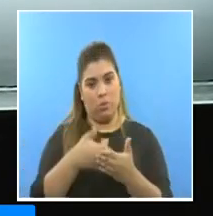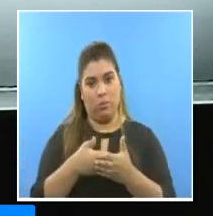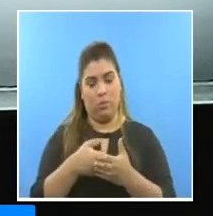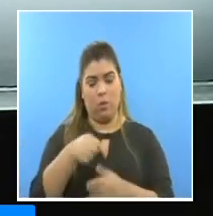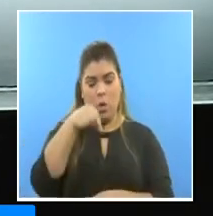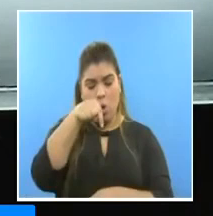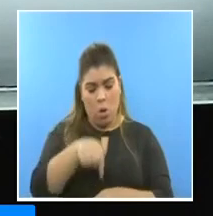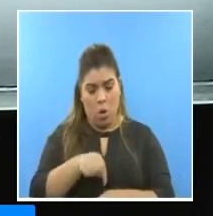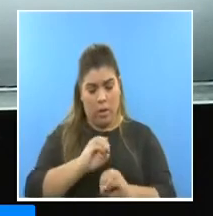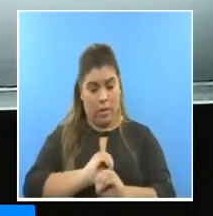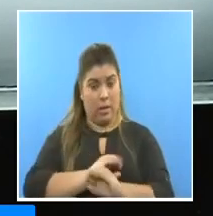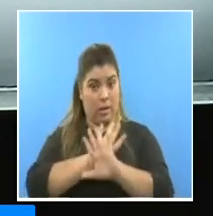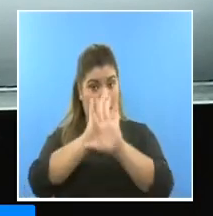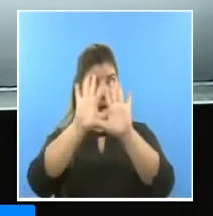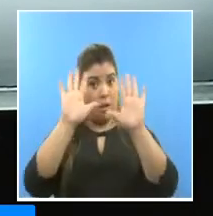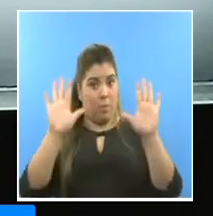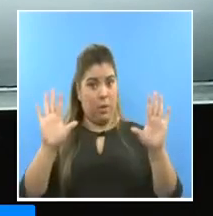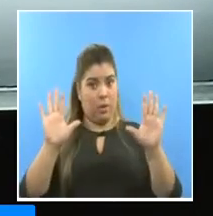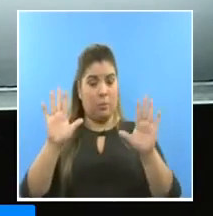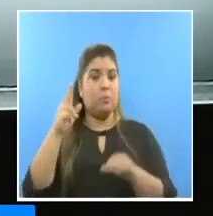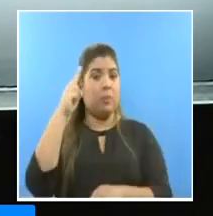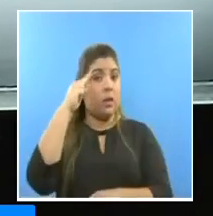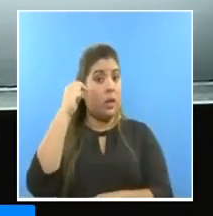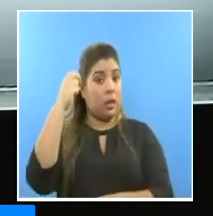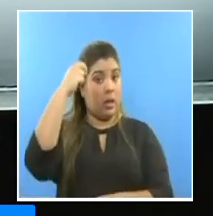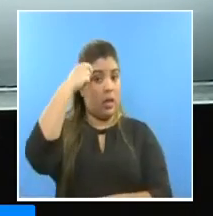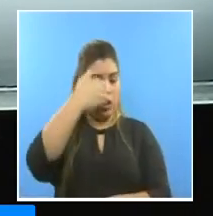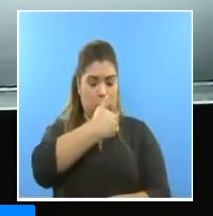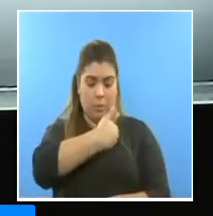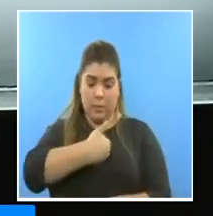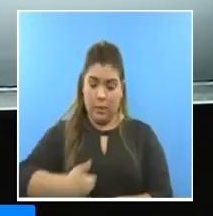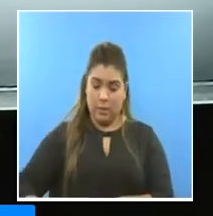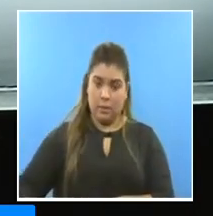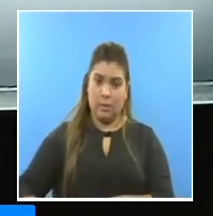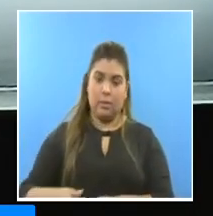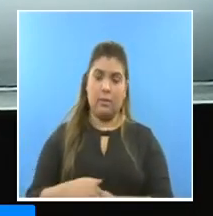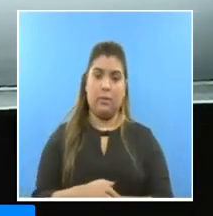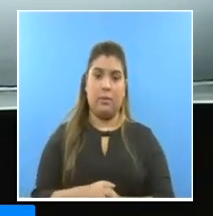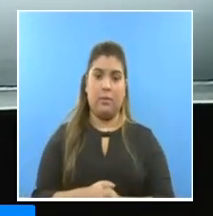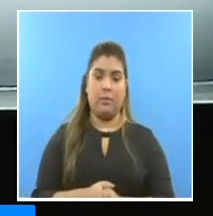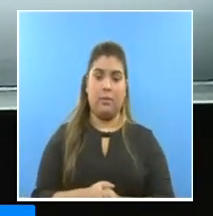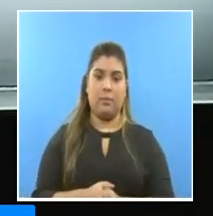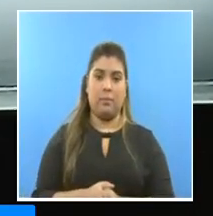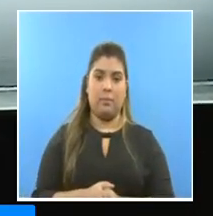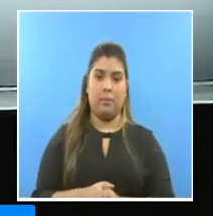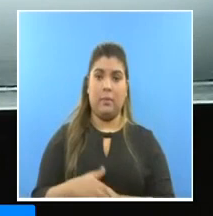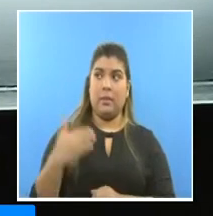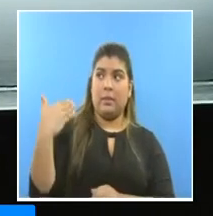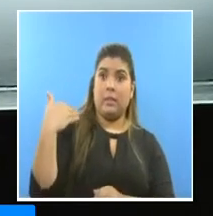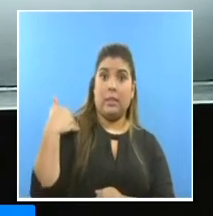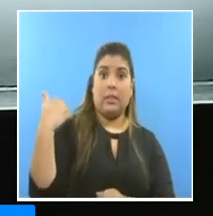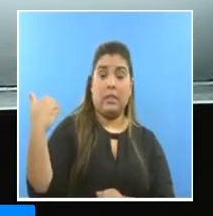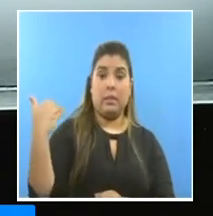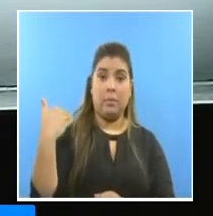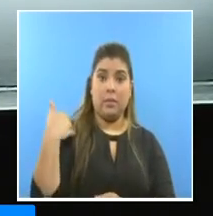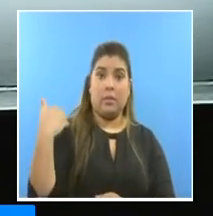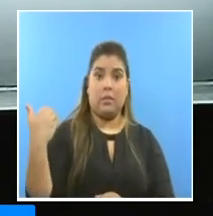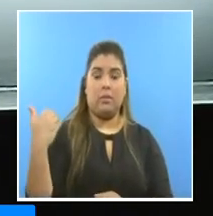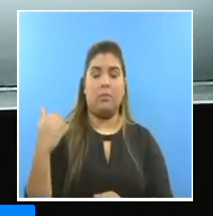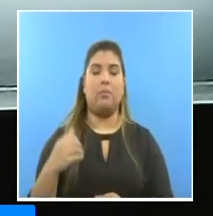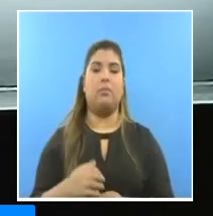Esta mañana el señor Presidente de la República nos solicitó